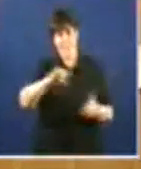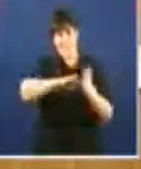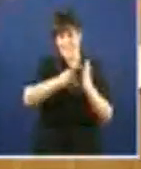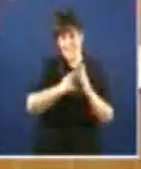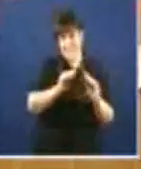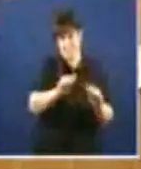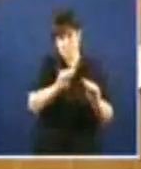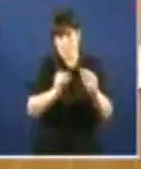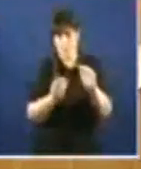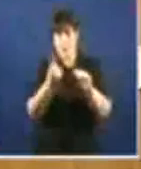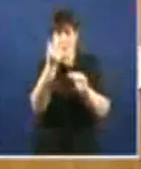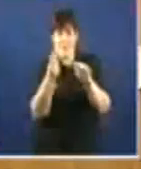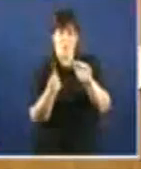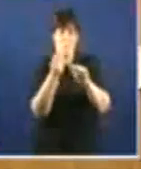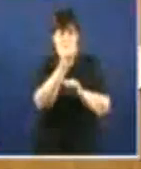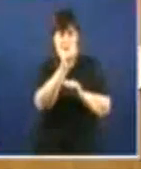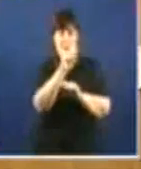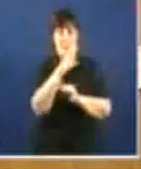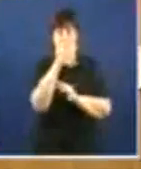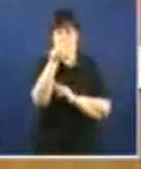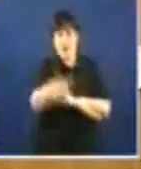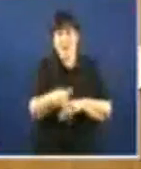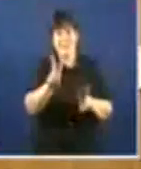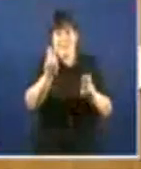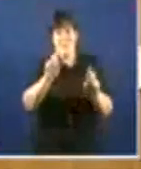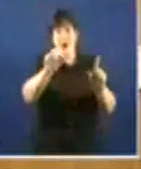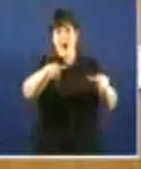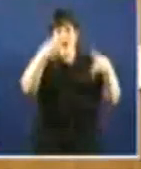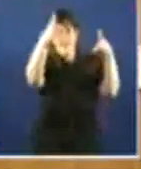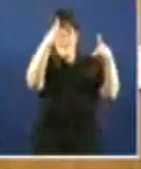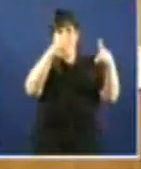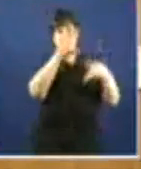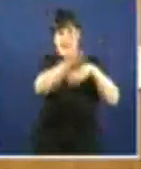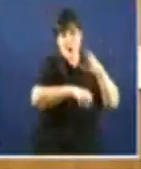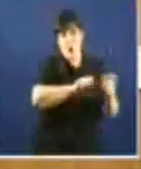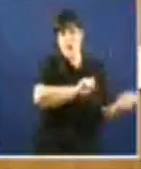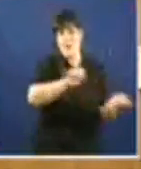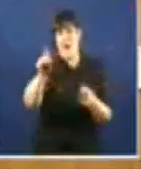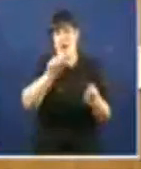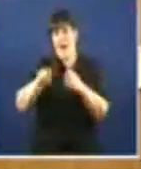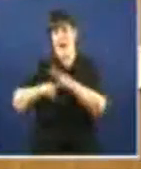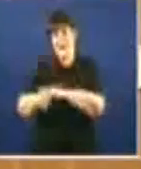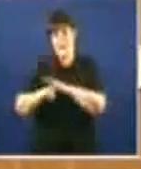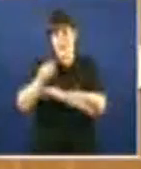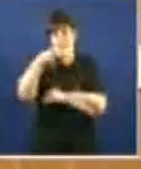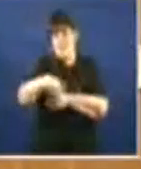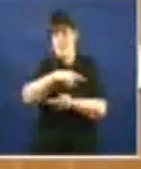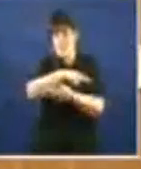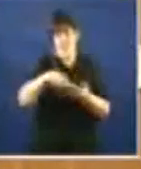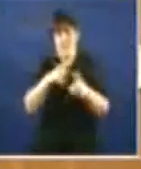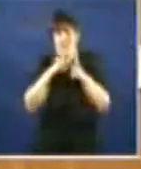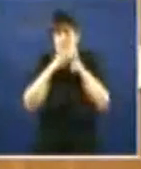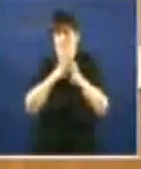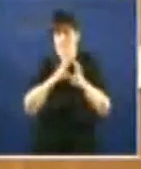de recolhida do lixo e de xestión do lixo ecolóxicamente nefasto. Sogama